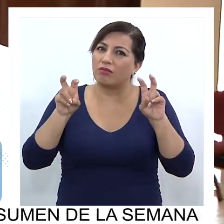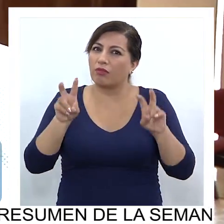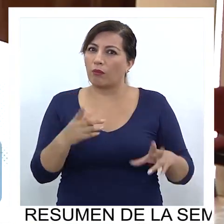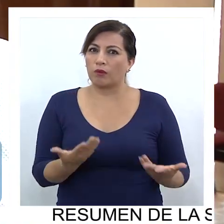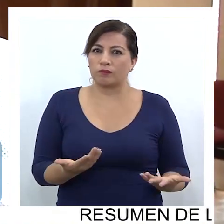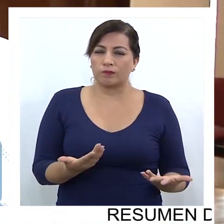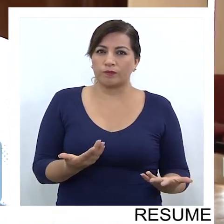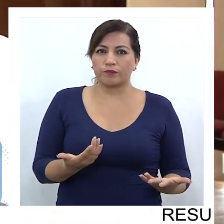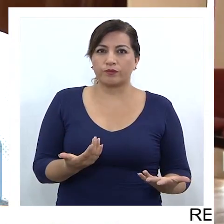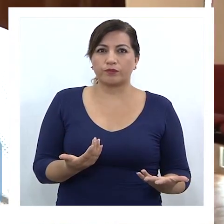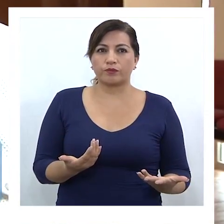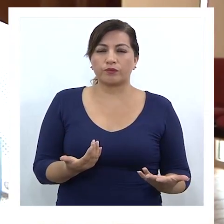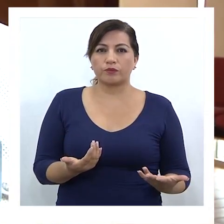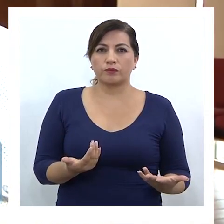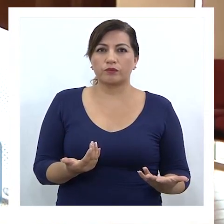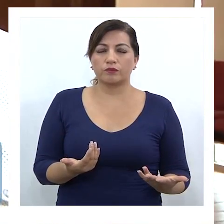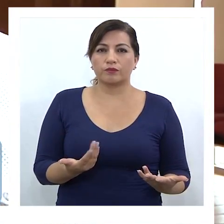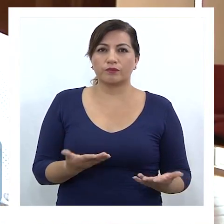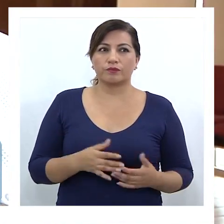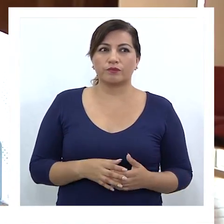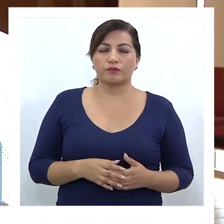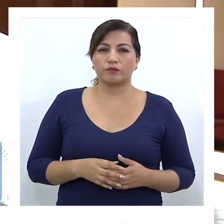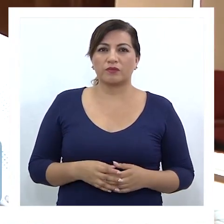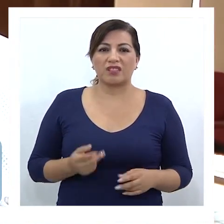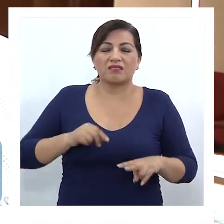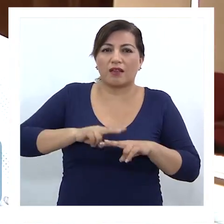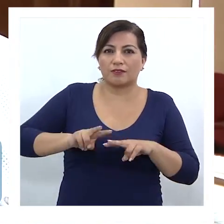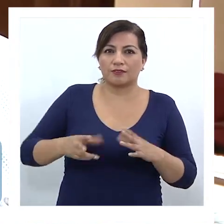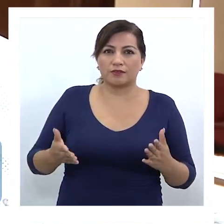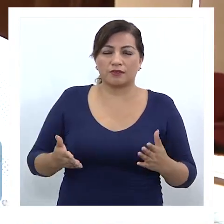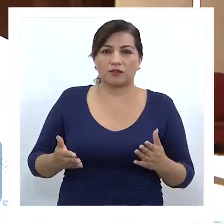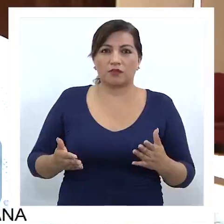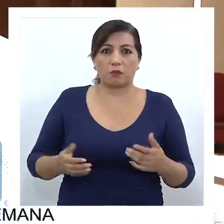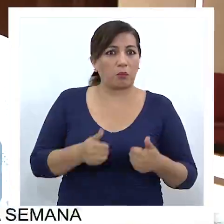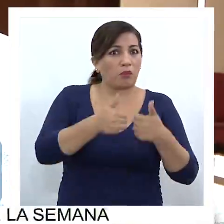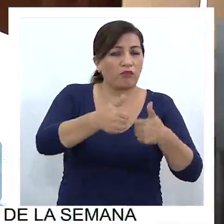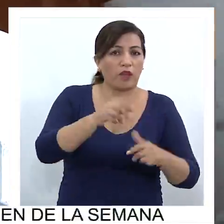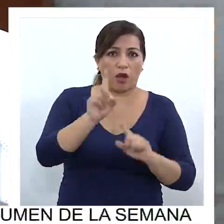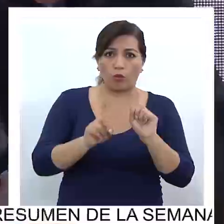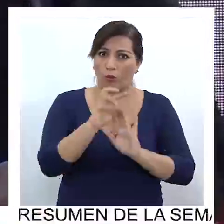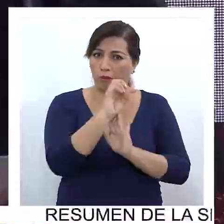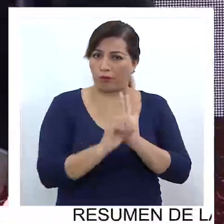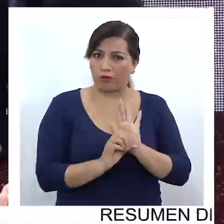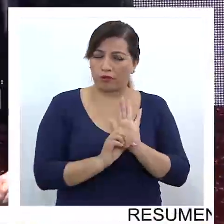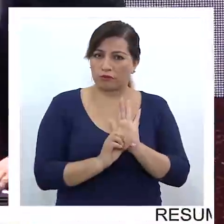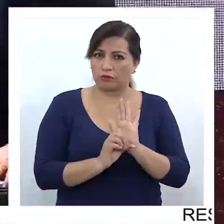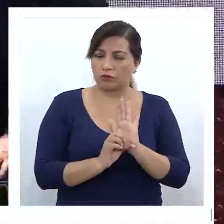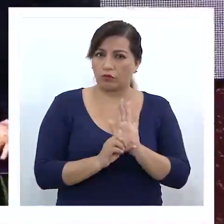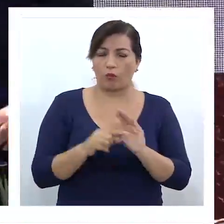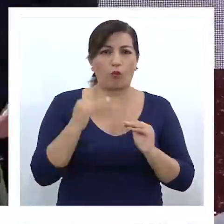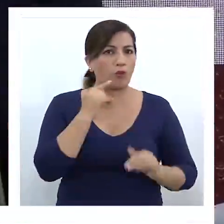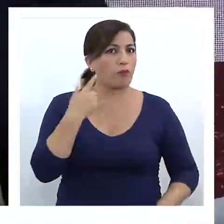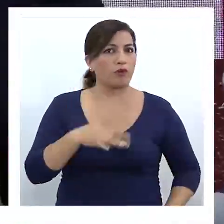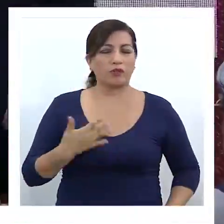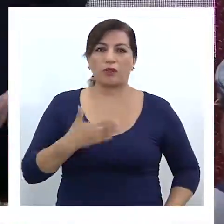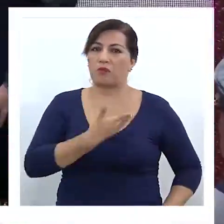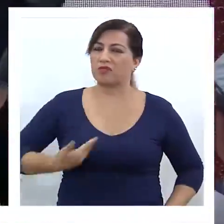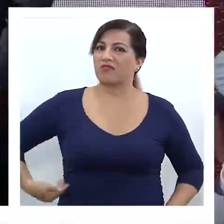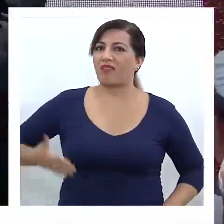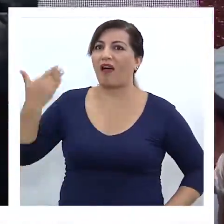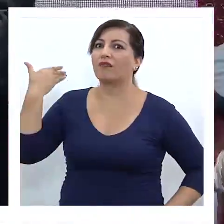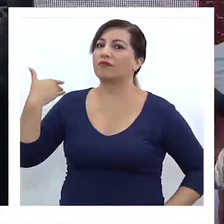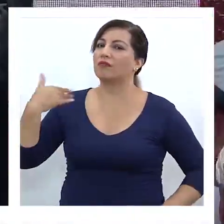llevado a efecto algunos proyectos emblemáticos que el presidente se